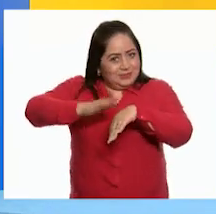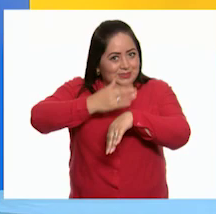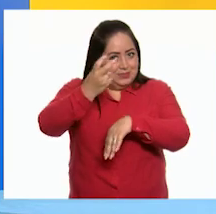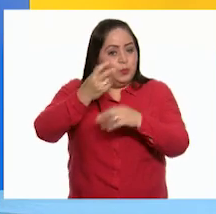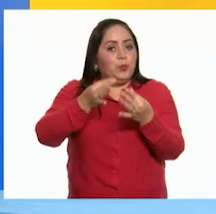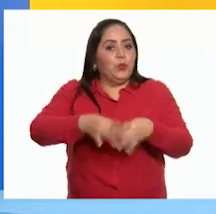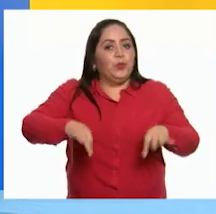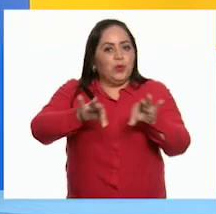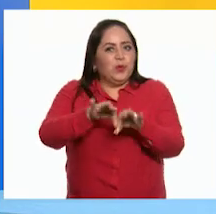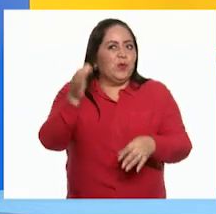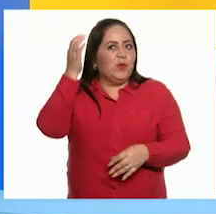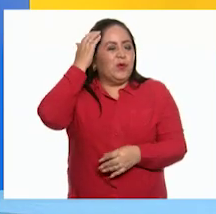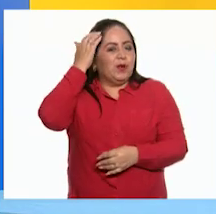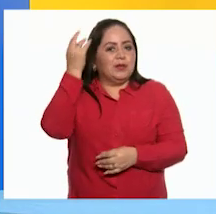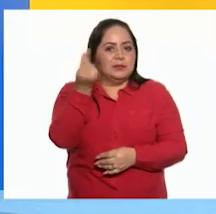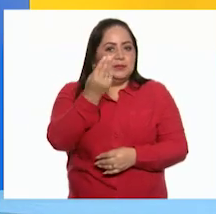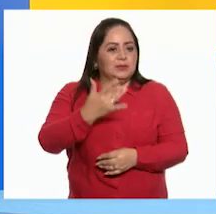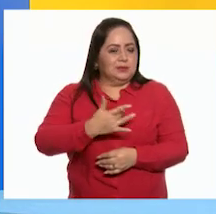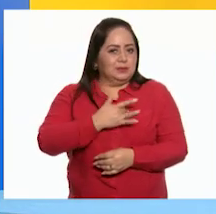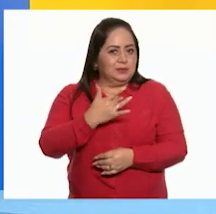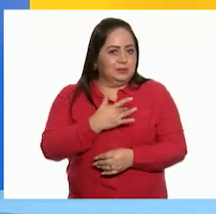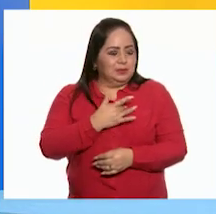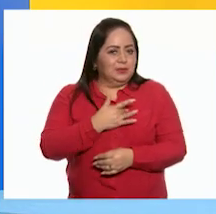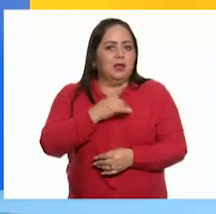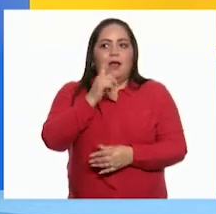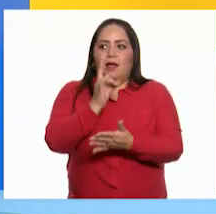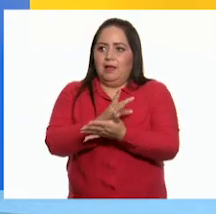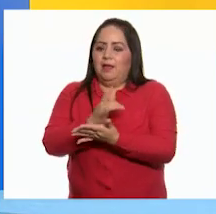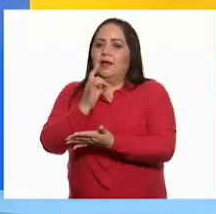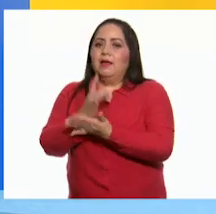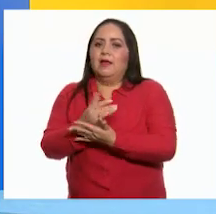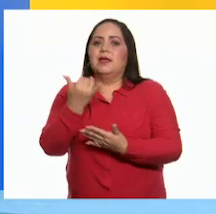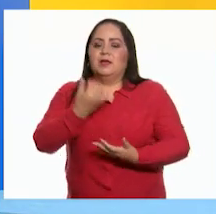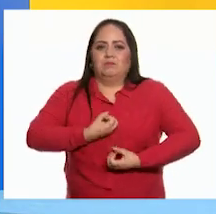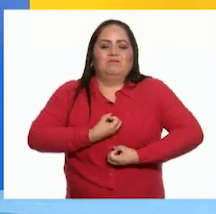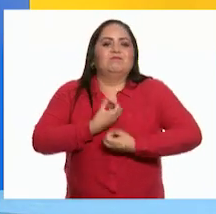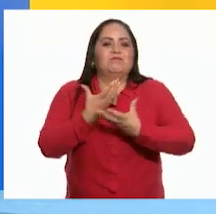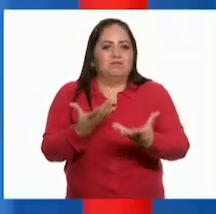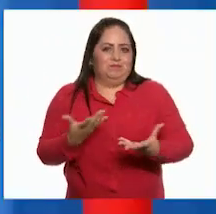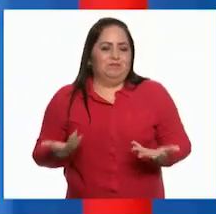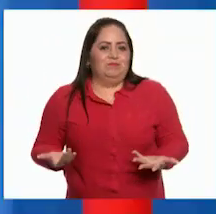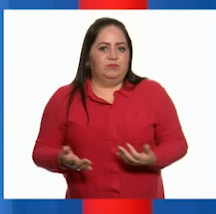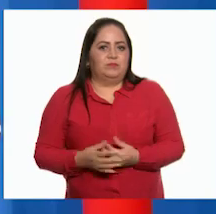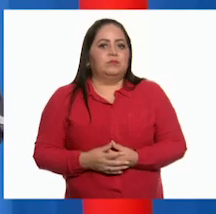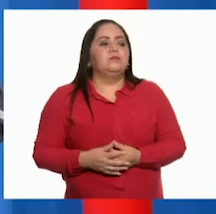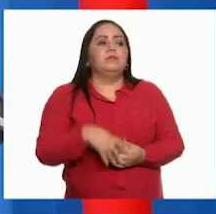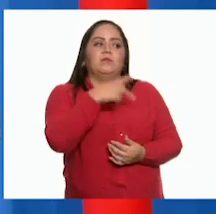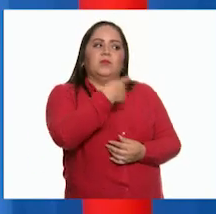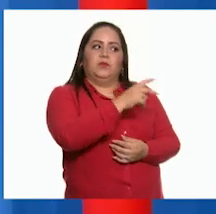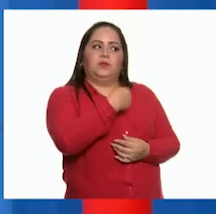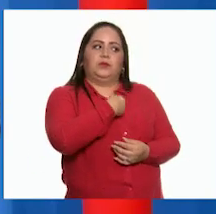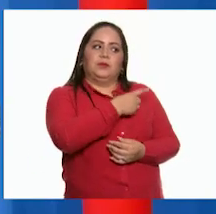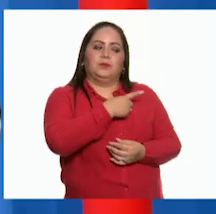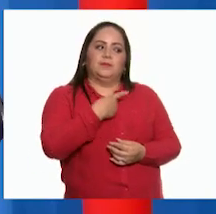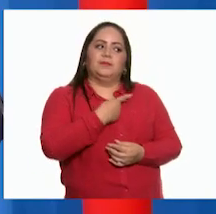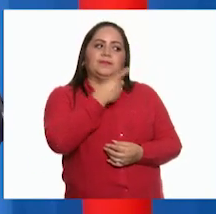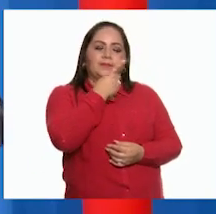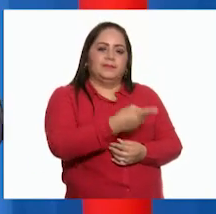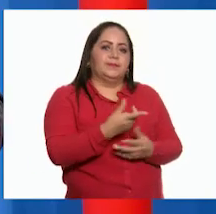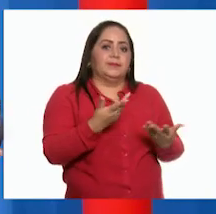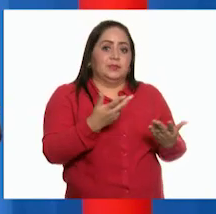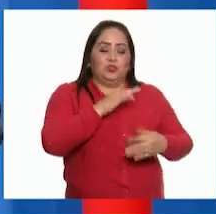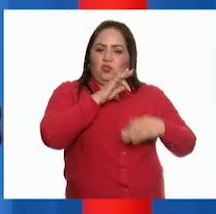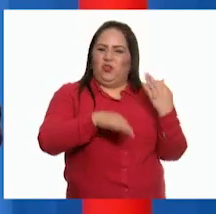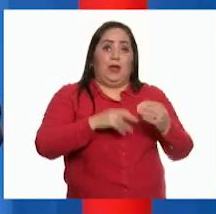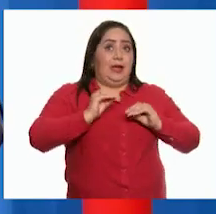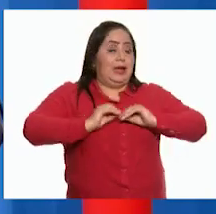conocer sobre los sentimientos, saber identificarlos y expresarlos. Debo confesar que no me queda del